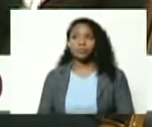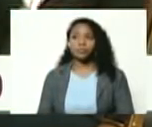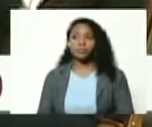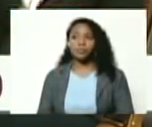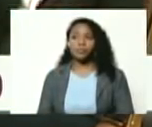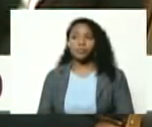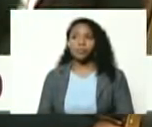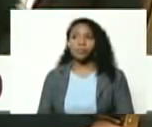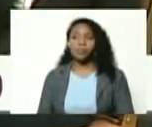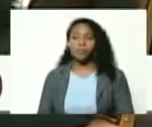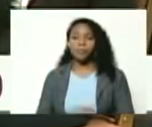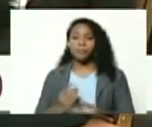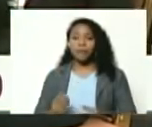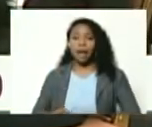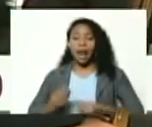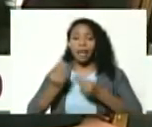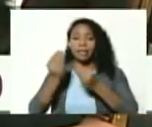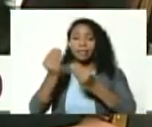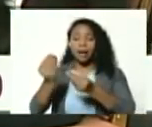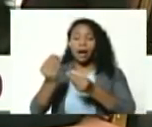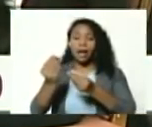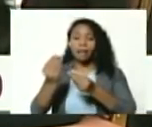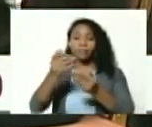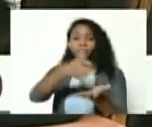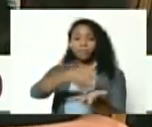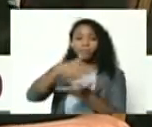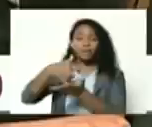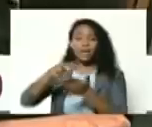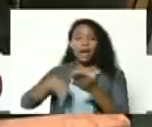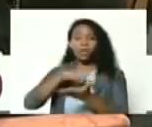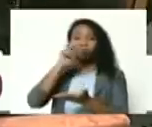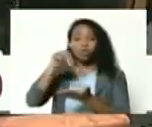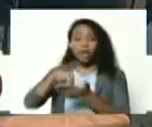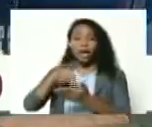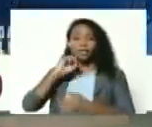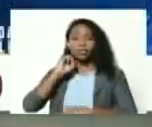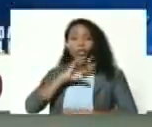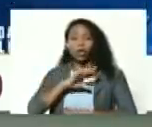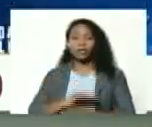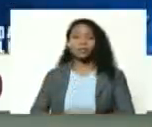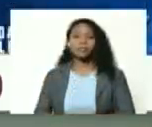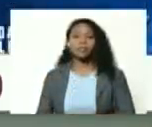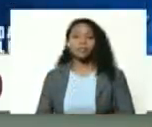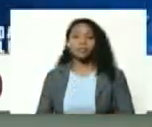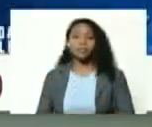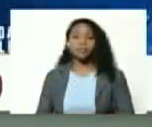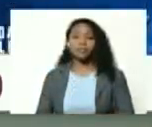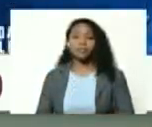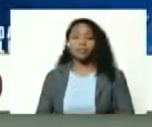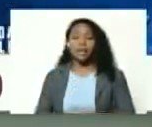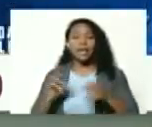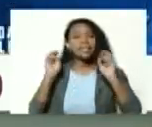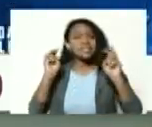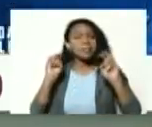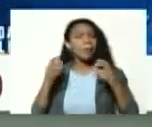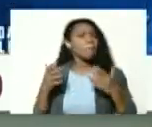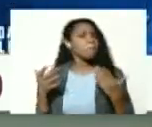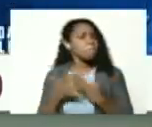la entrega de los premios nacionales de historia en el marco